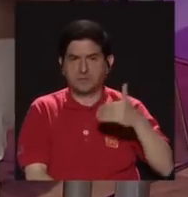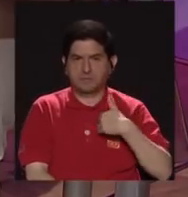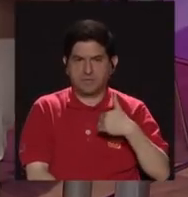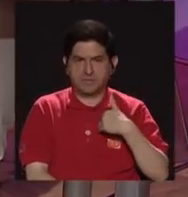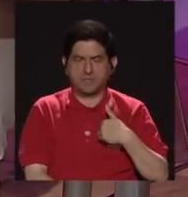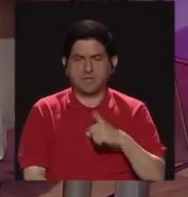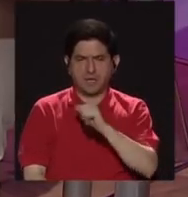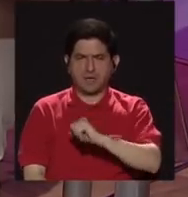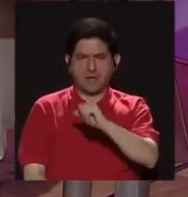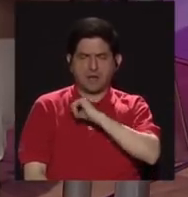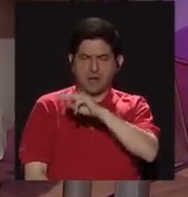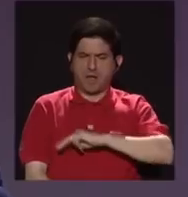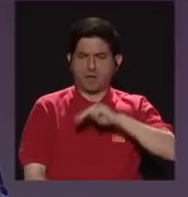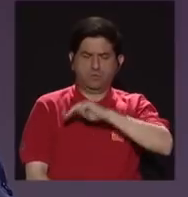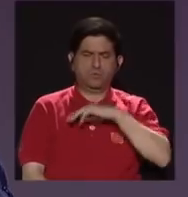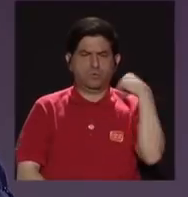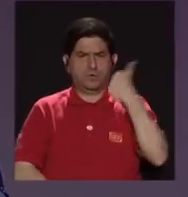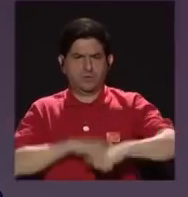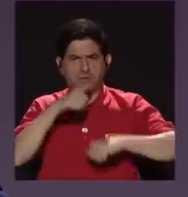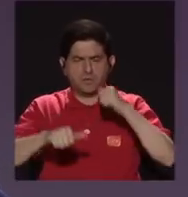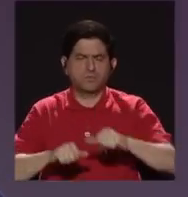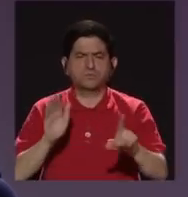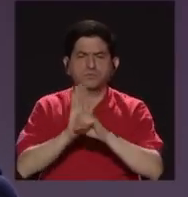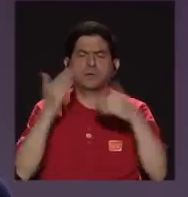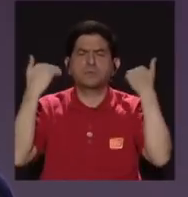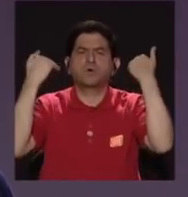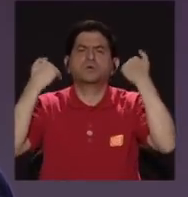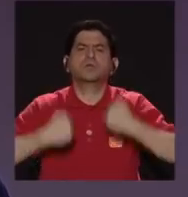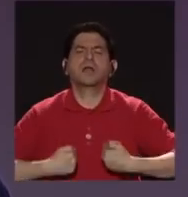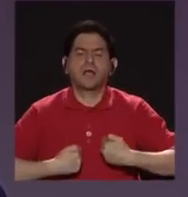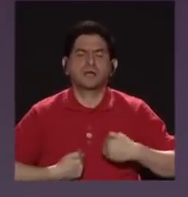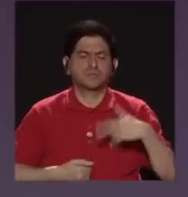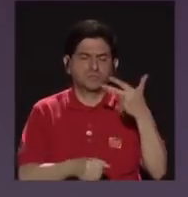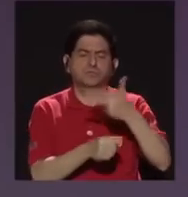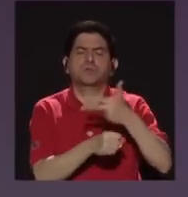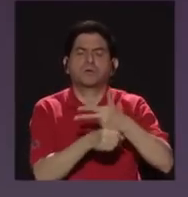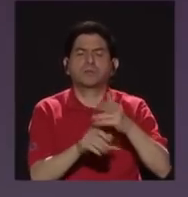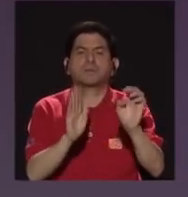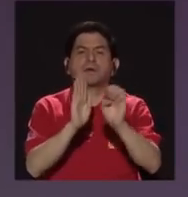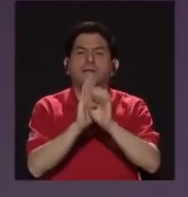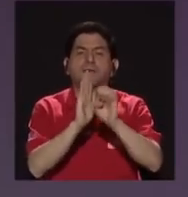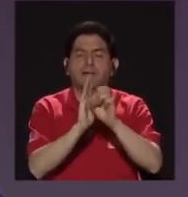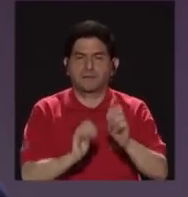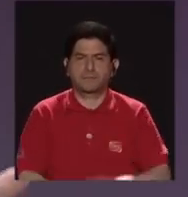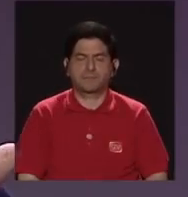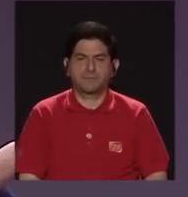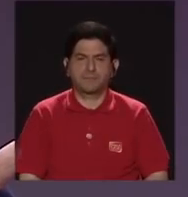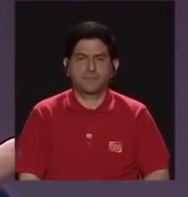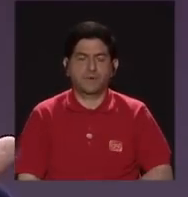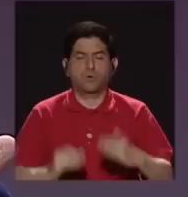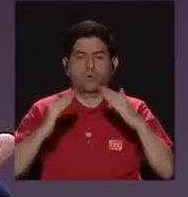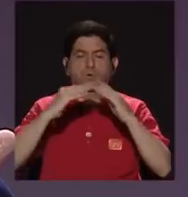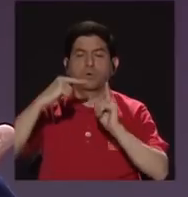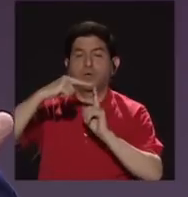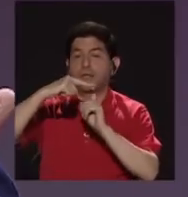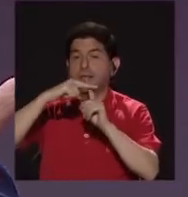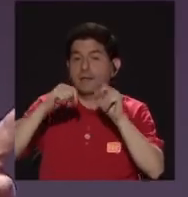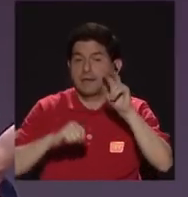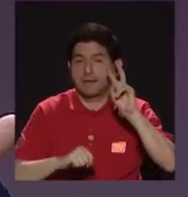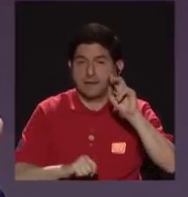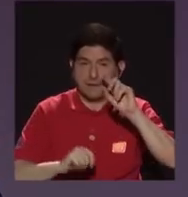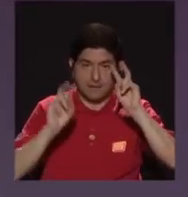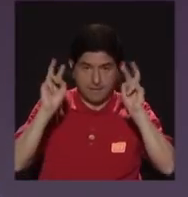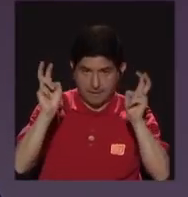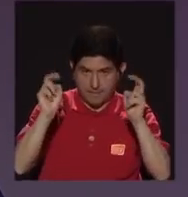mayor autoridad moral para luchar por los derechos humanos en Guatemala, como por ejemplo las iglesias. No